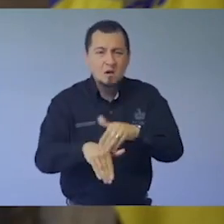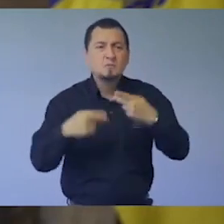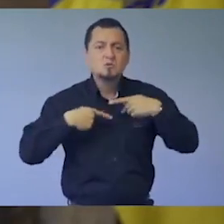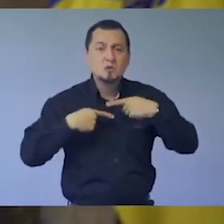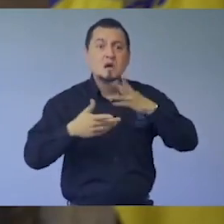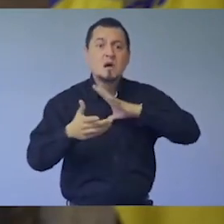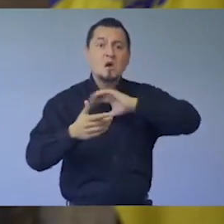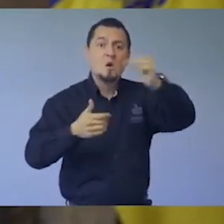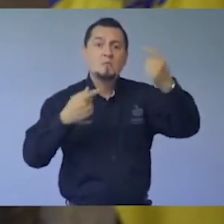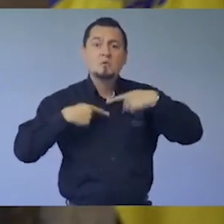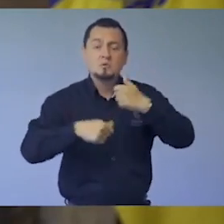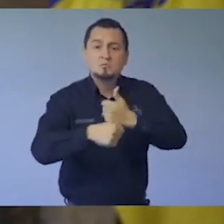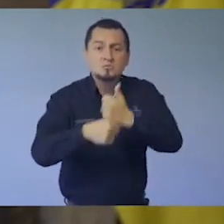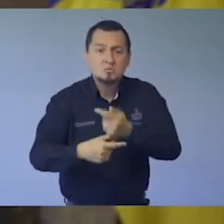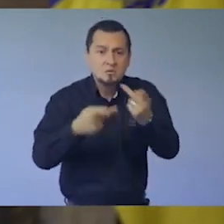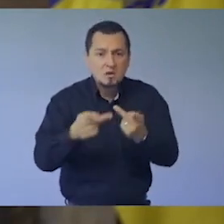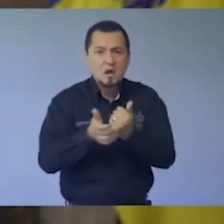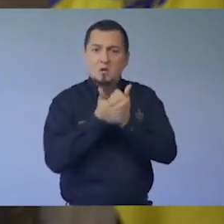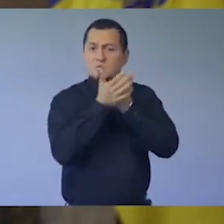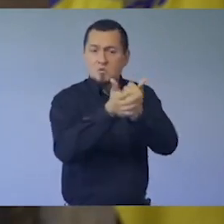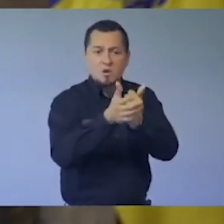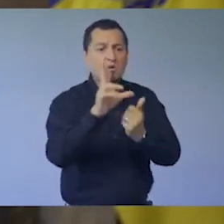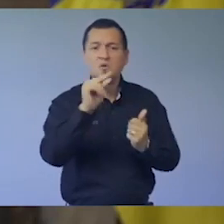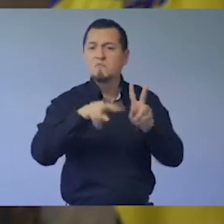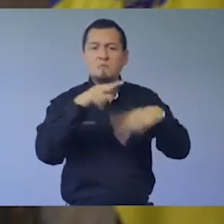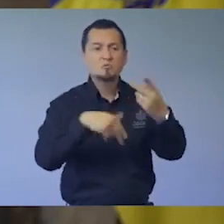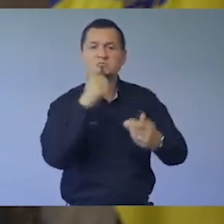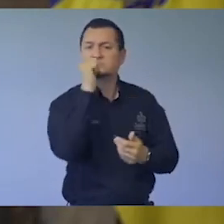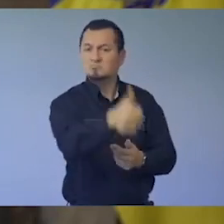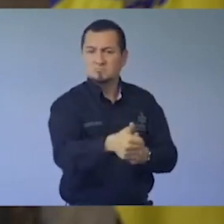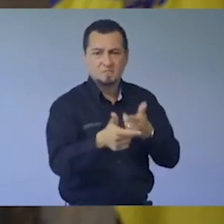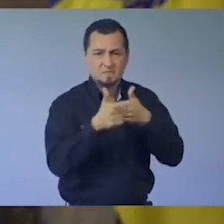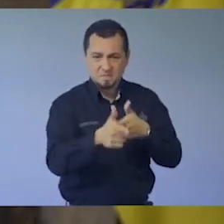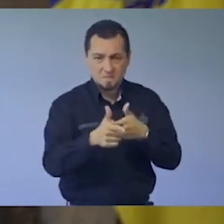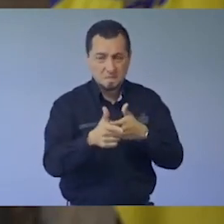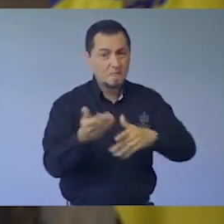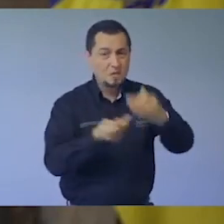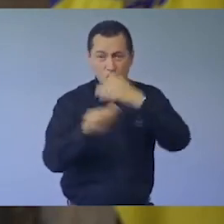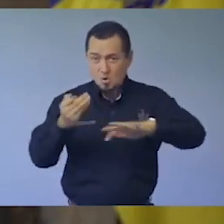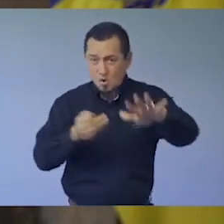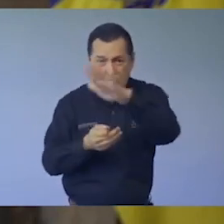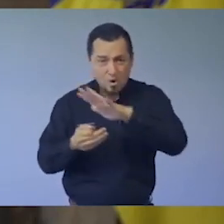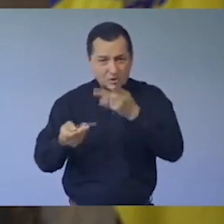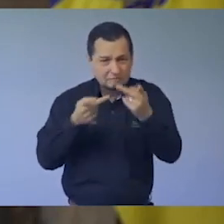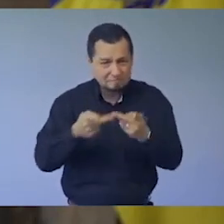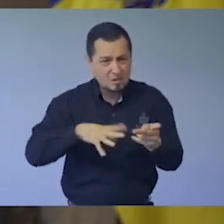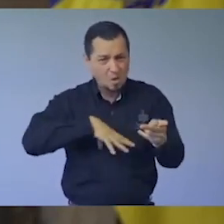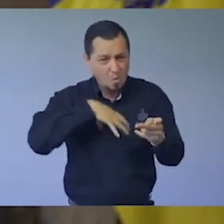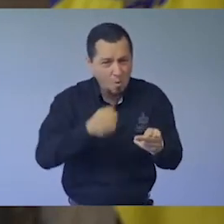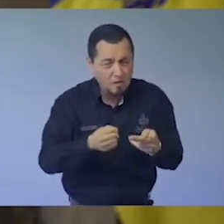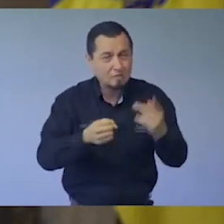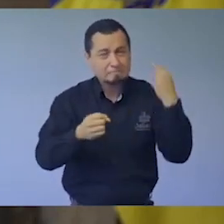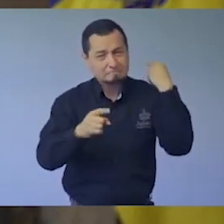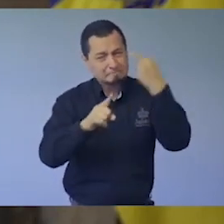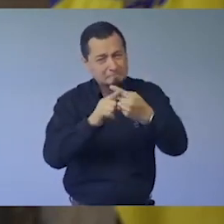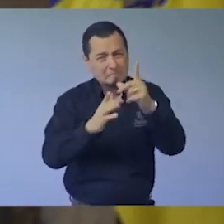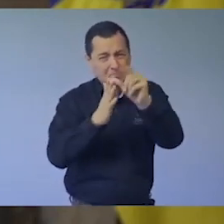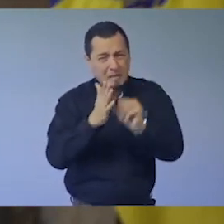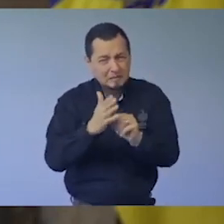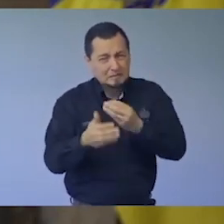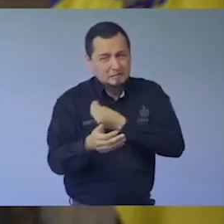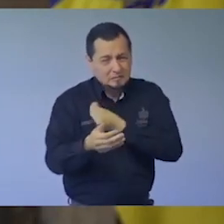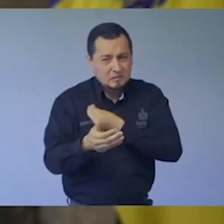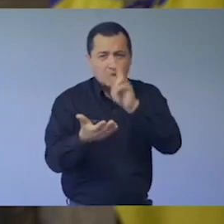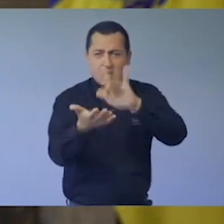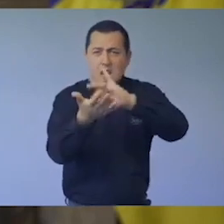gente que está sufriendo y nos vamos a concentrar en ayudarlos. No los vamos a dejar solos. A todos los que han resistido este largo mes en sus